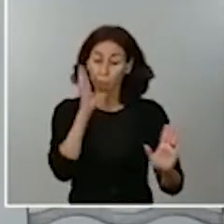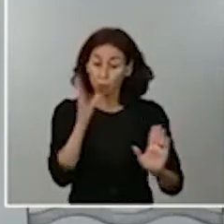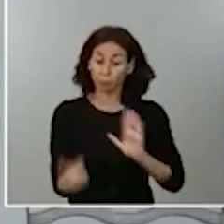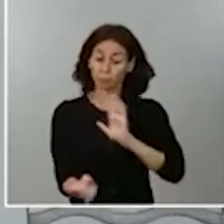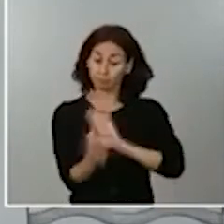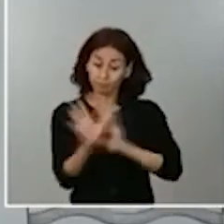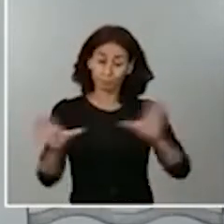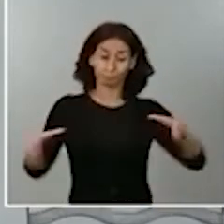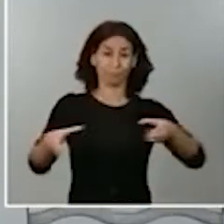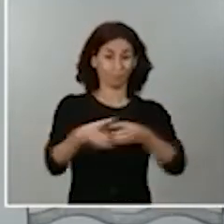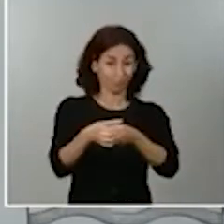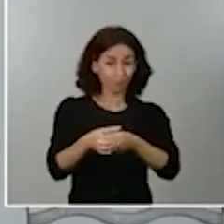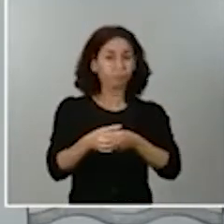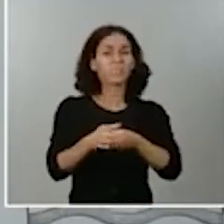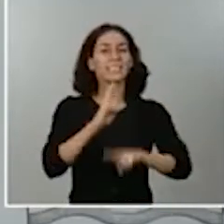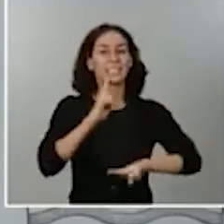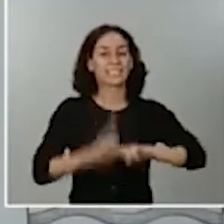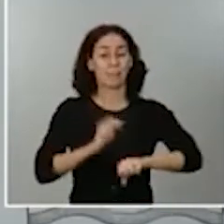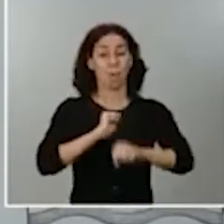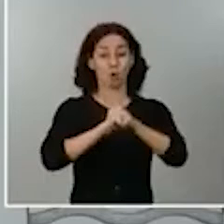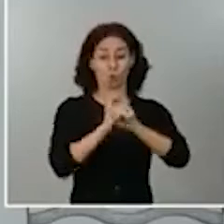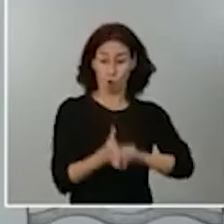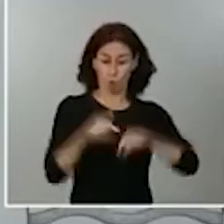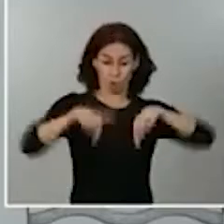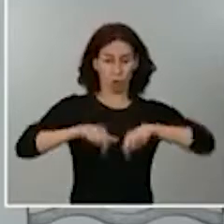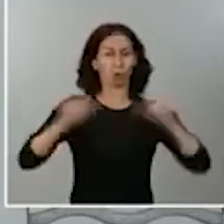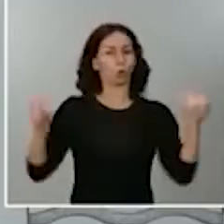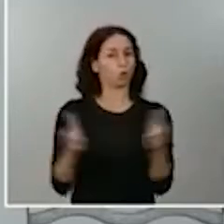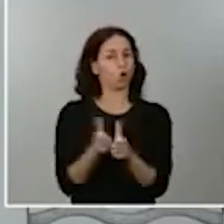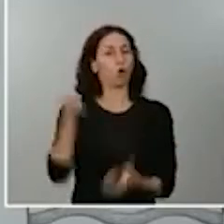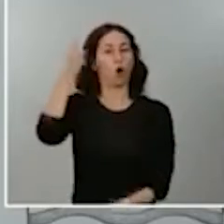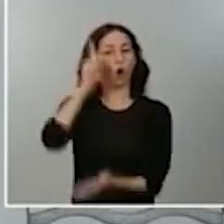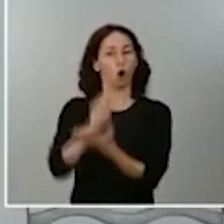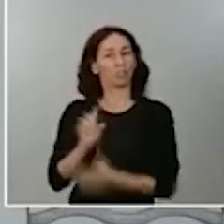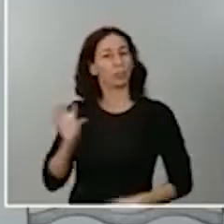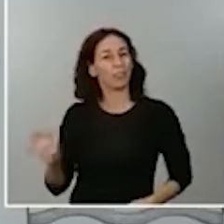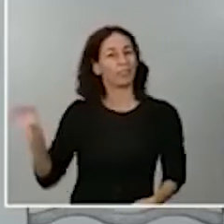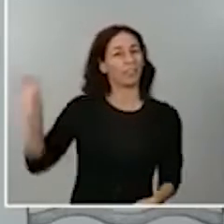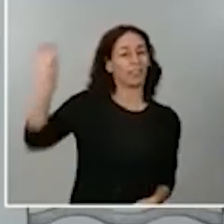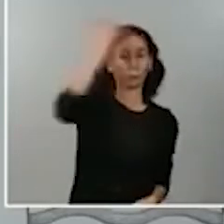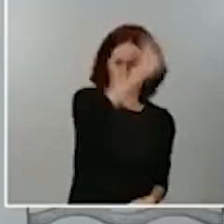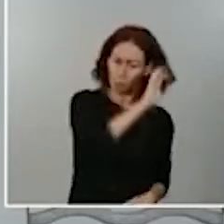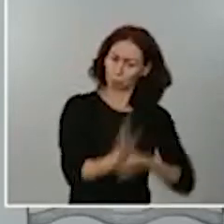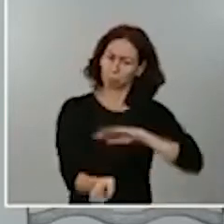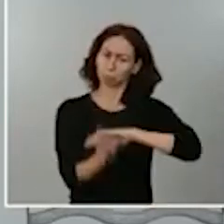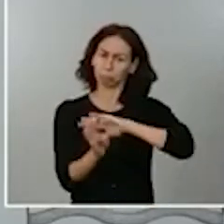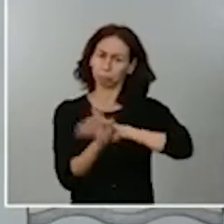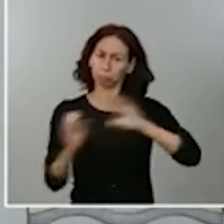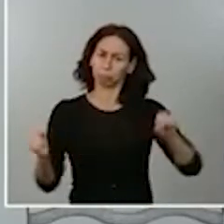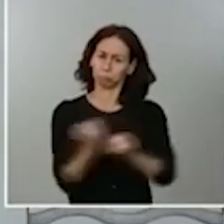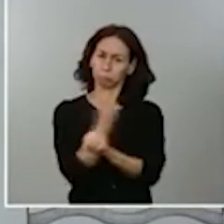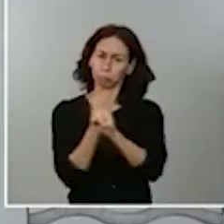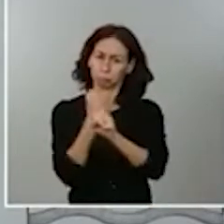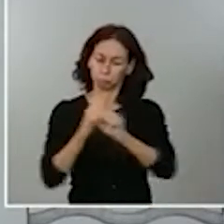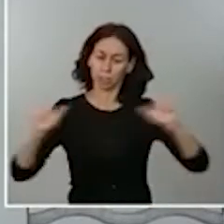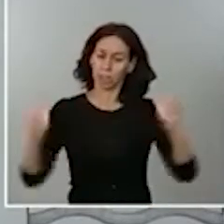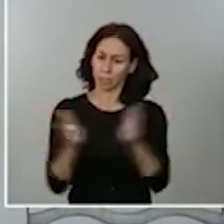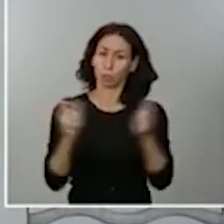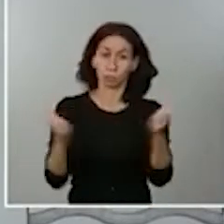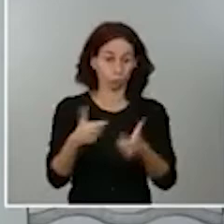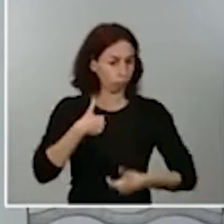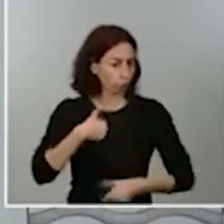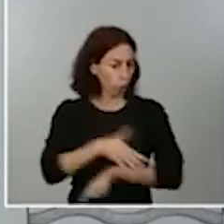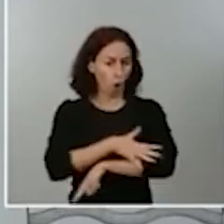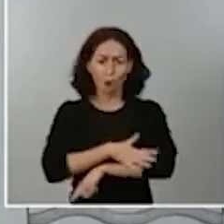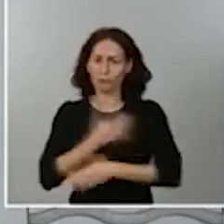mañana ha habido una reunión de la Unidad Territorial y las reuniones que están previstas se van a celebrar y por parte del Gobierno habrá máxima predisposición a